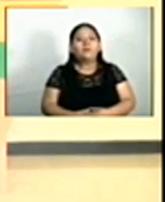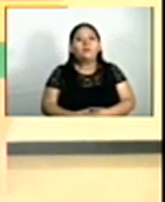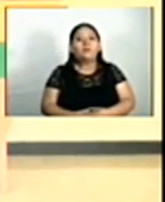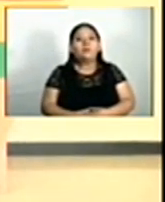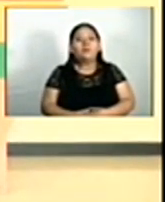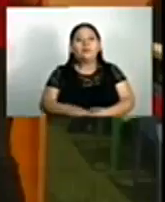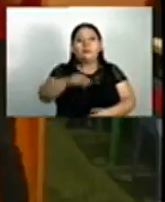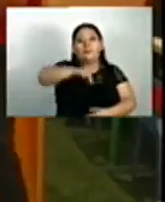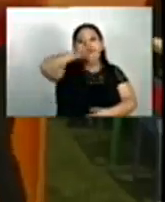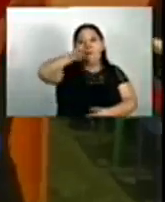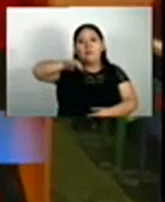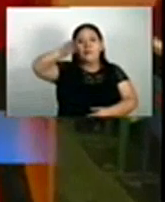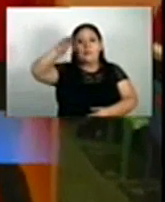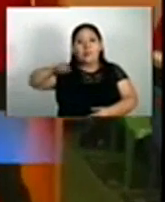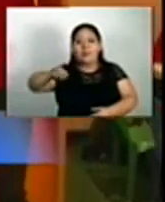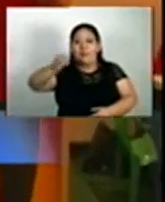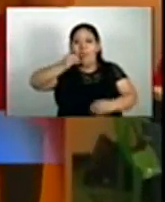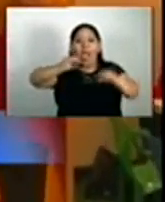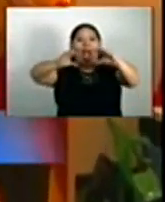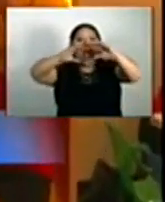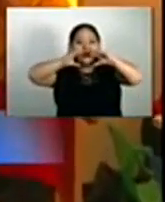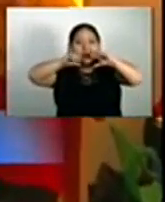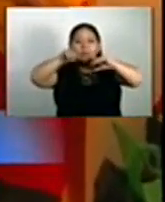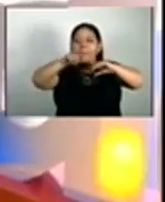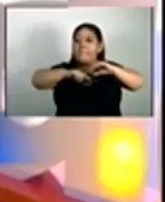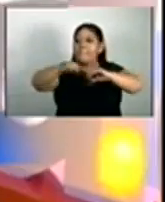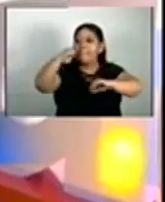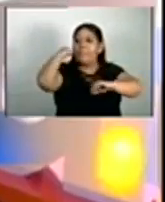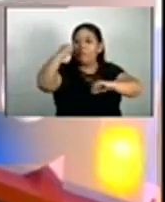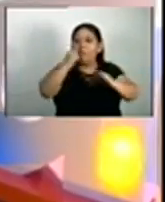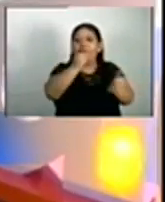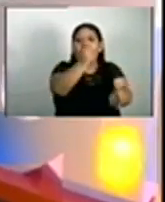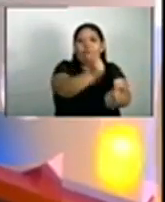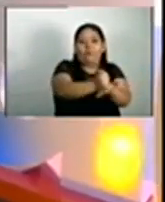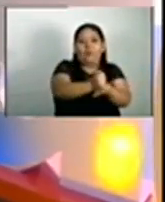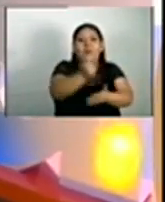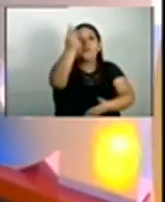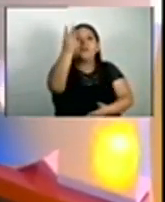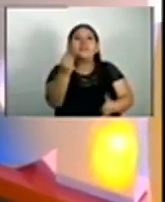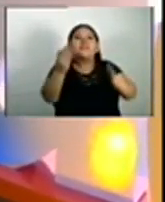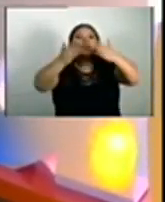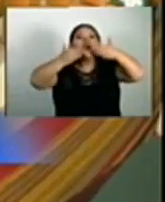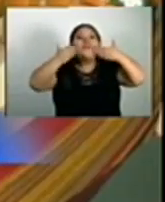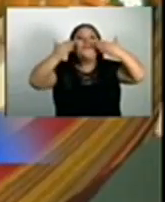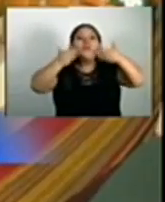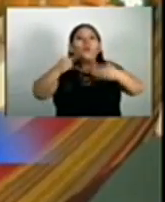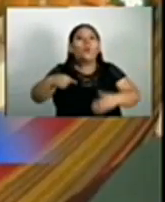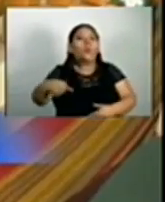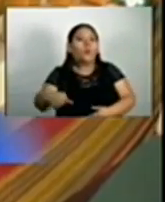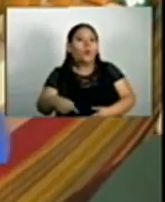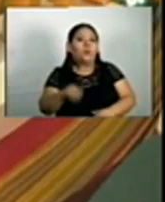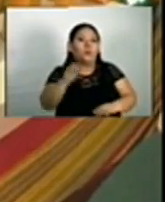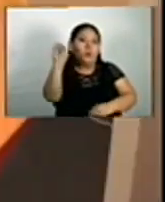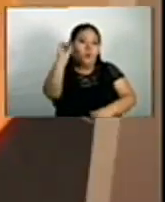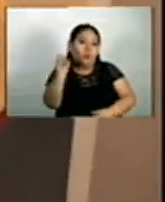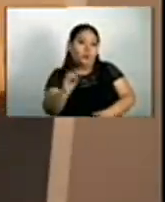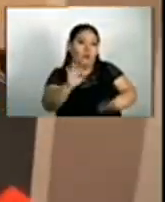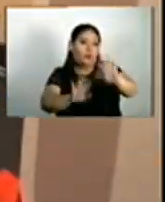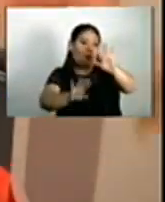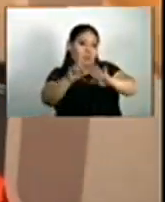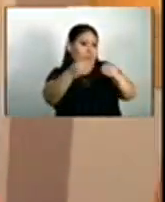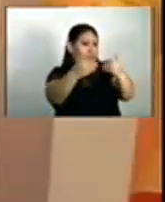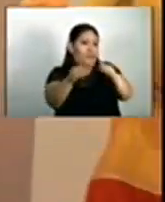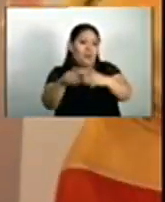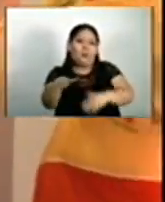McDonald's celebrará el evento más importante para la marca, el McDía Feliz, este próximo 11 de octubre en todos